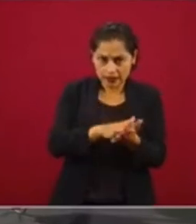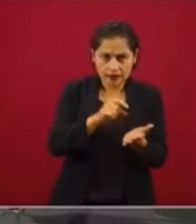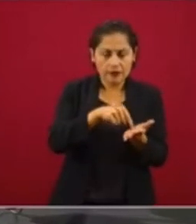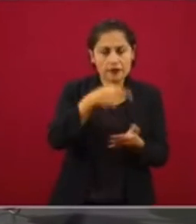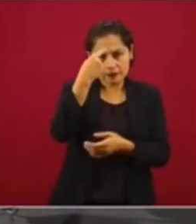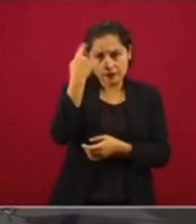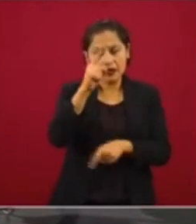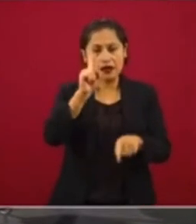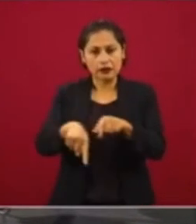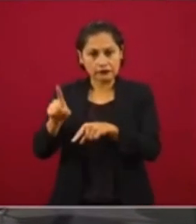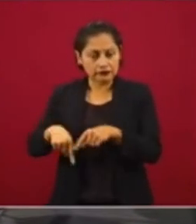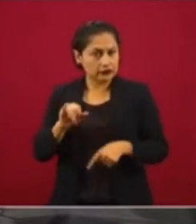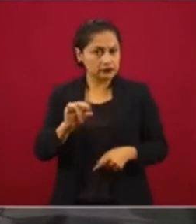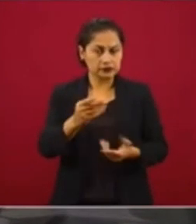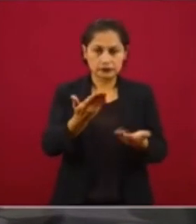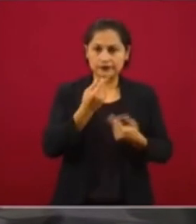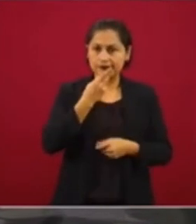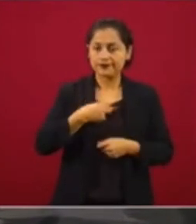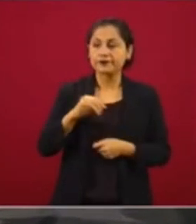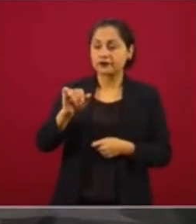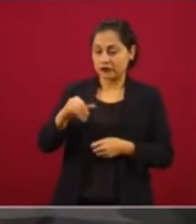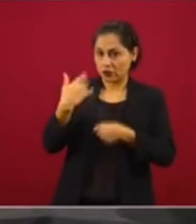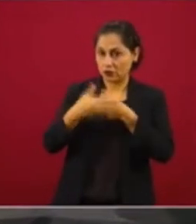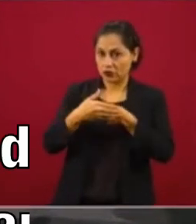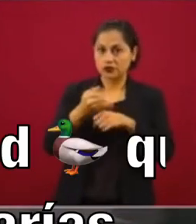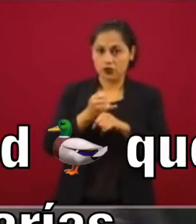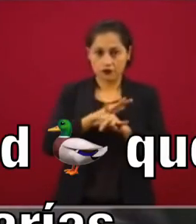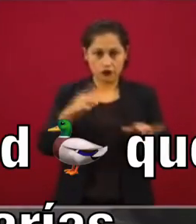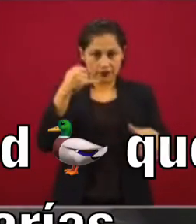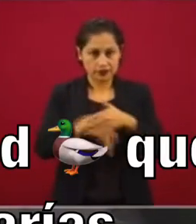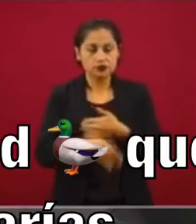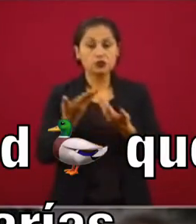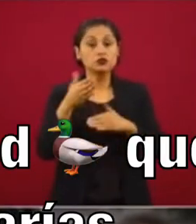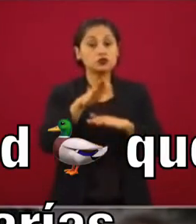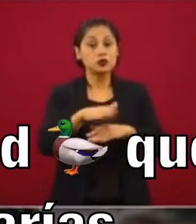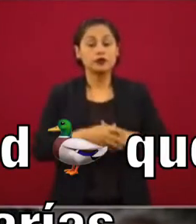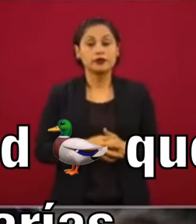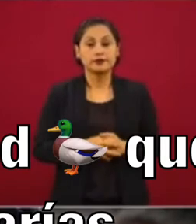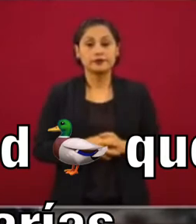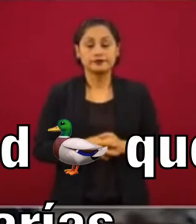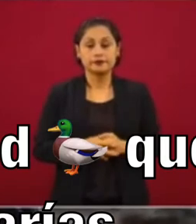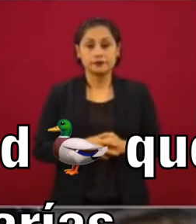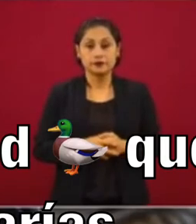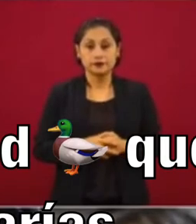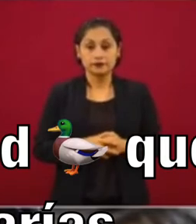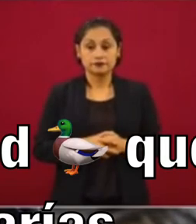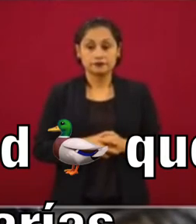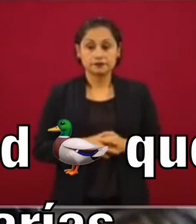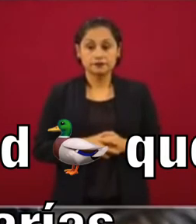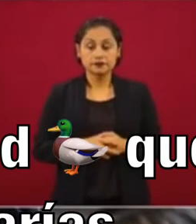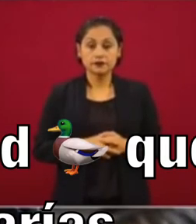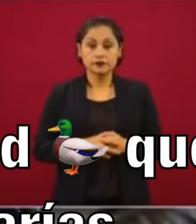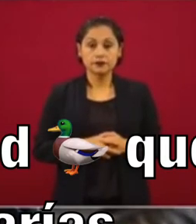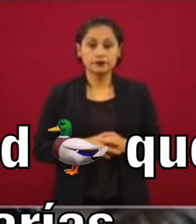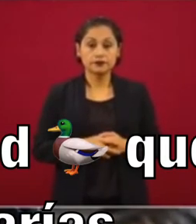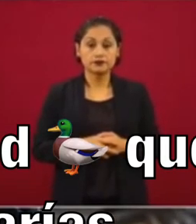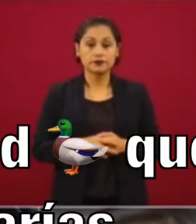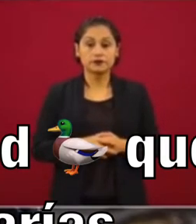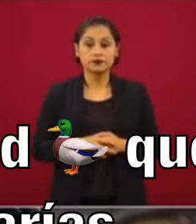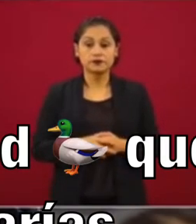Pronto vamos ya a informar sobre cómo queda el nuevo